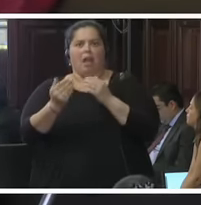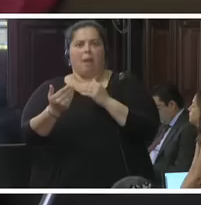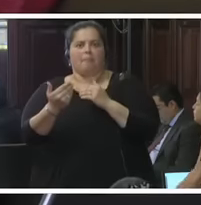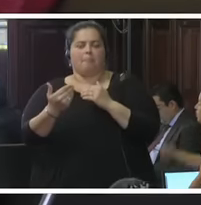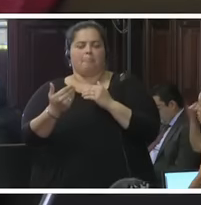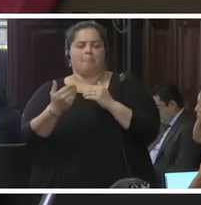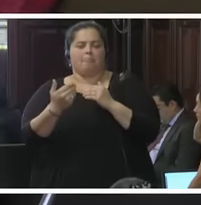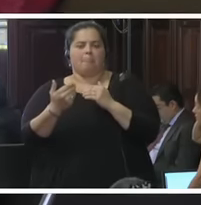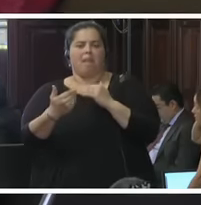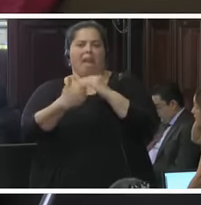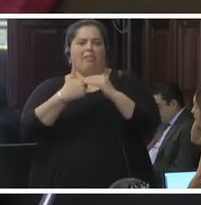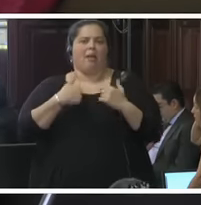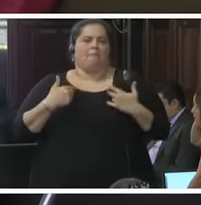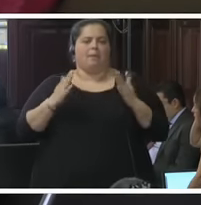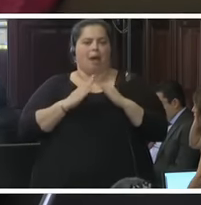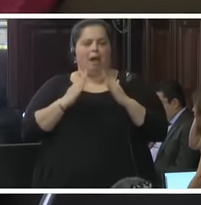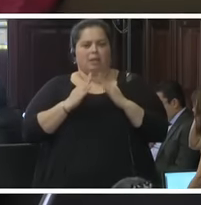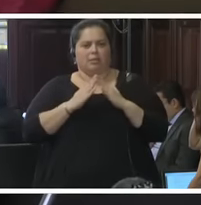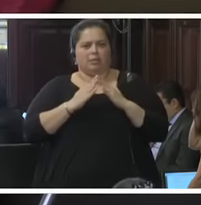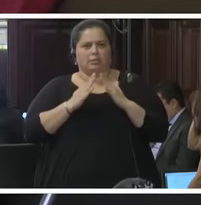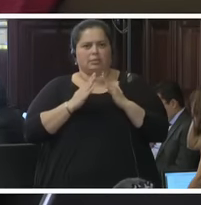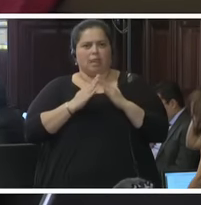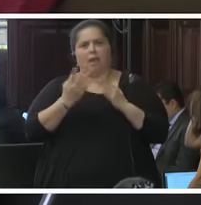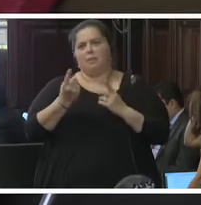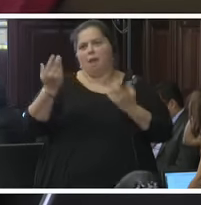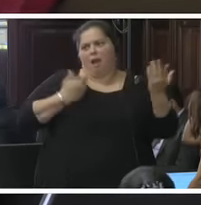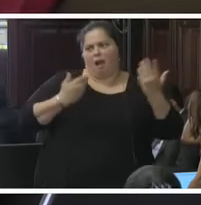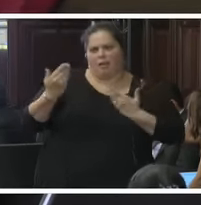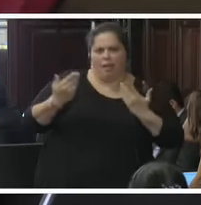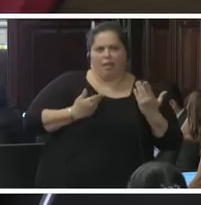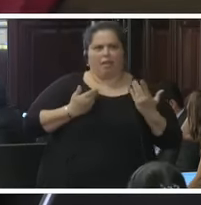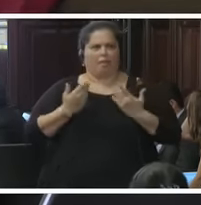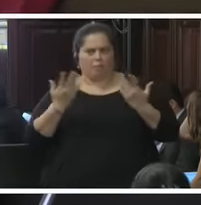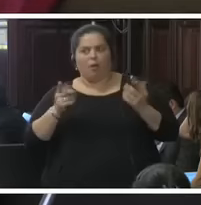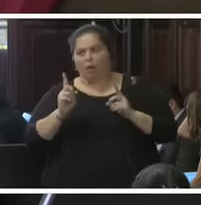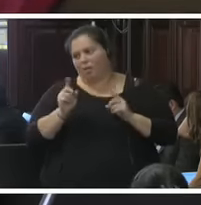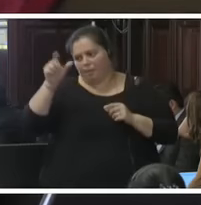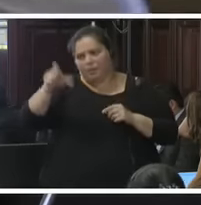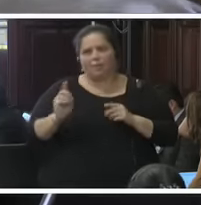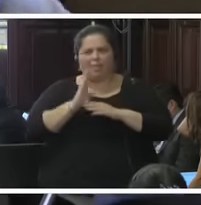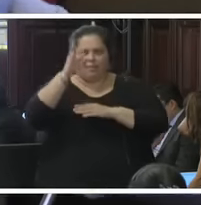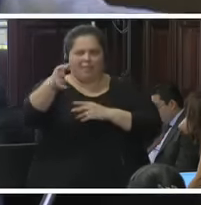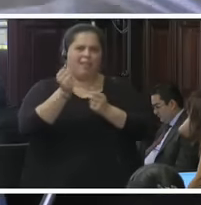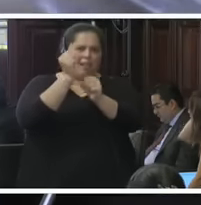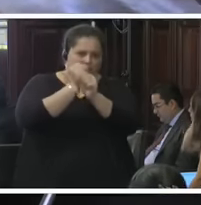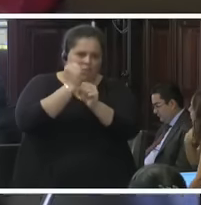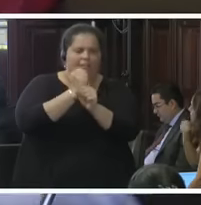mi casa y me agreden, tienen que trabajar por lo menos un cierto